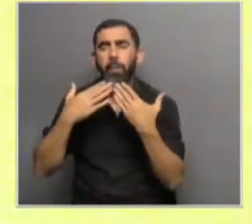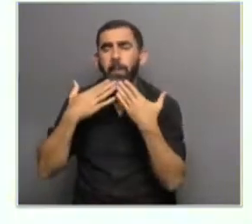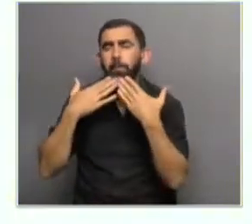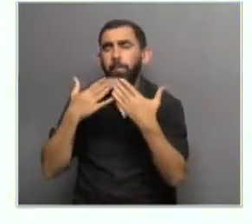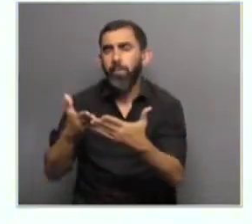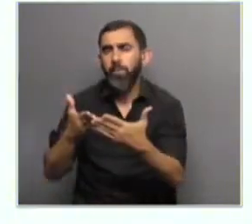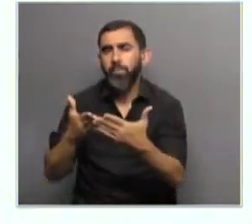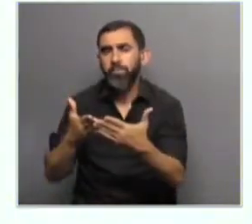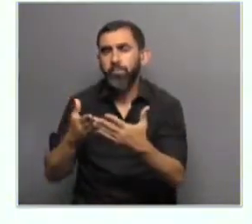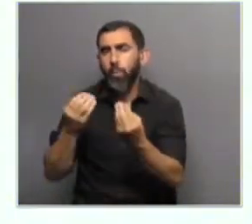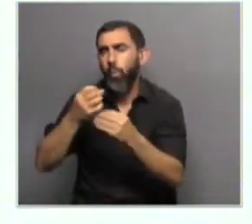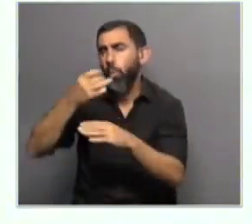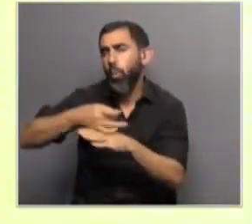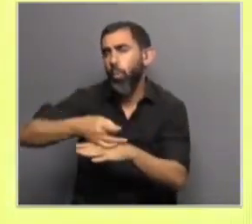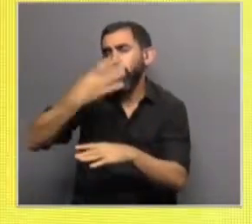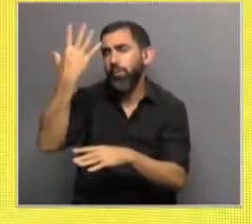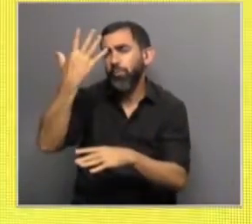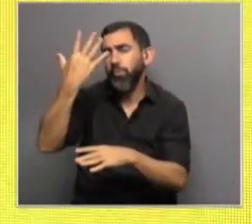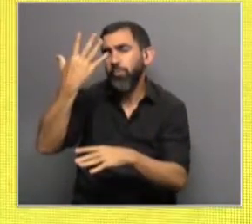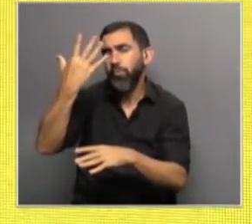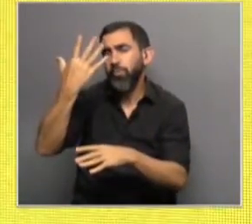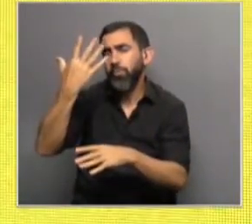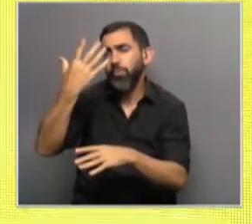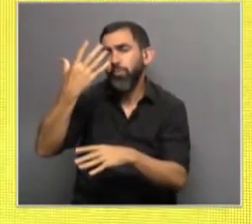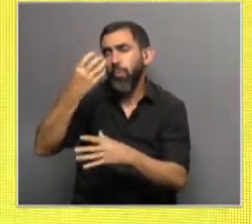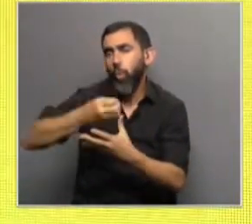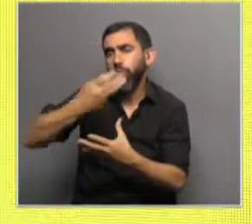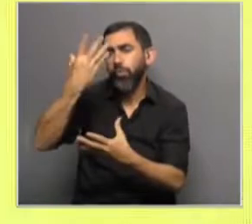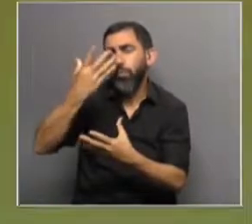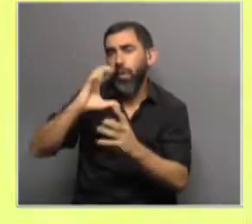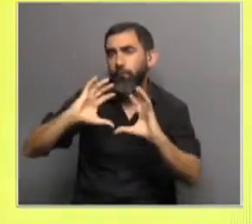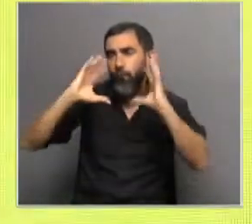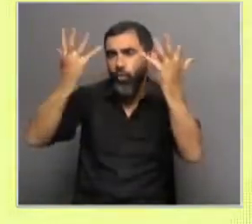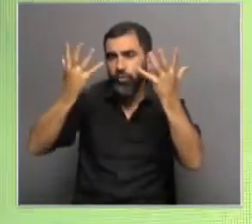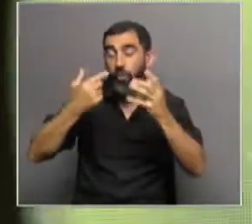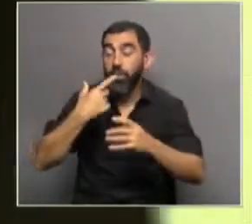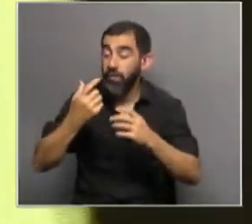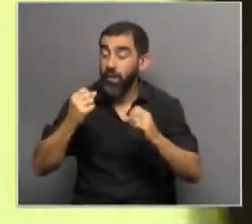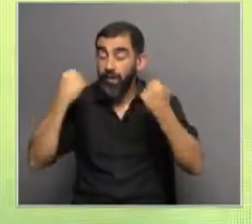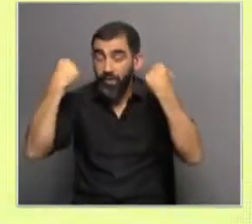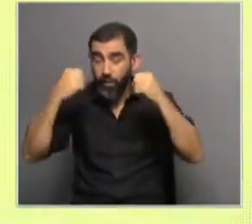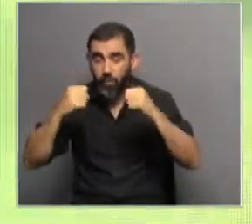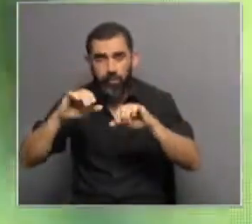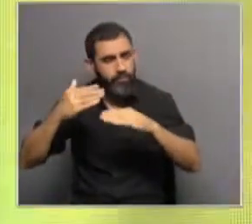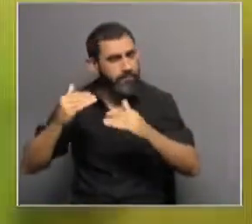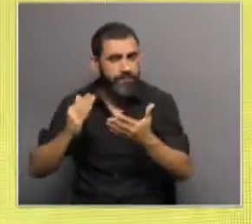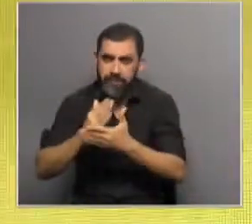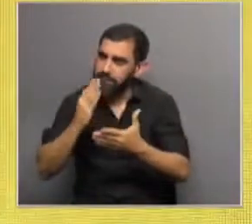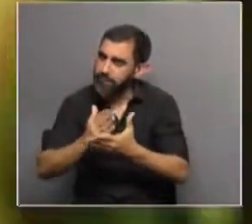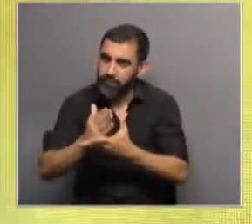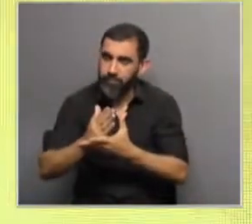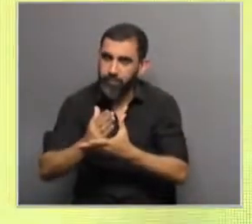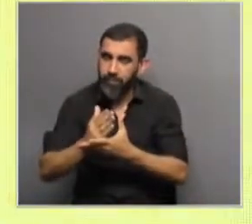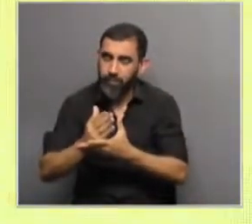Verónica un poco los conceptos de agresividad, por ejemplo, en el deporte. Ella nos decía que el deporte desde el inicio siempre fue un buen